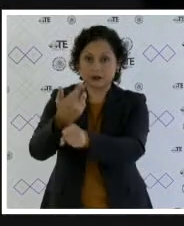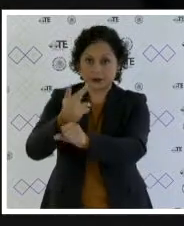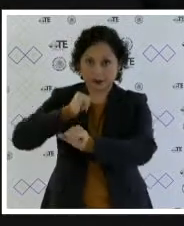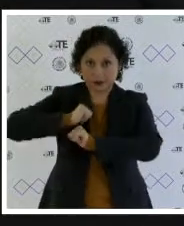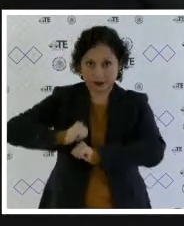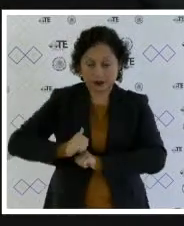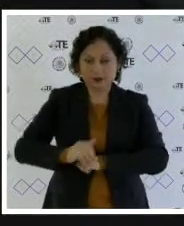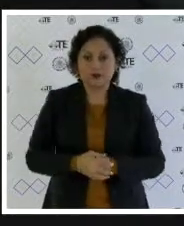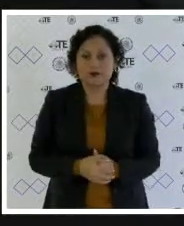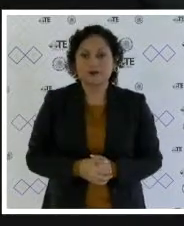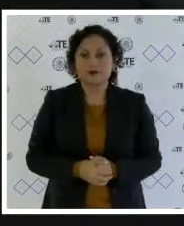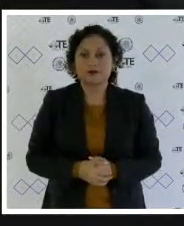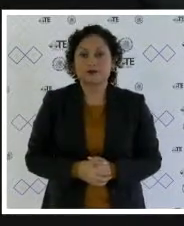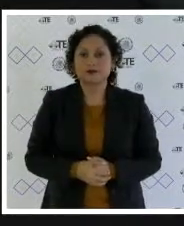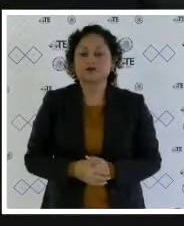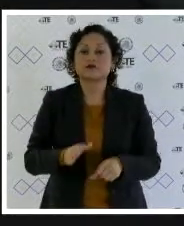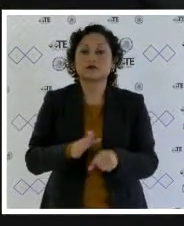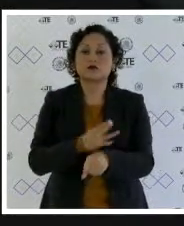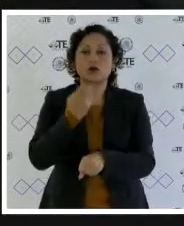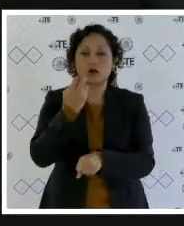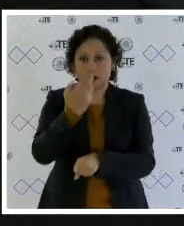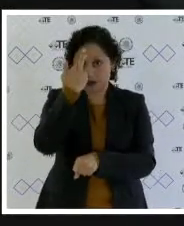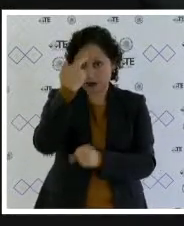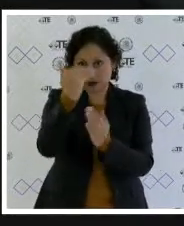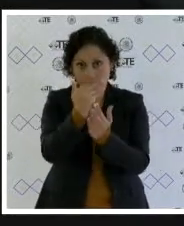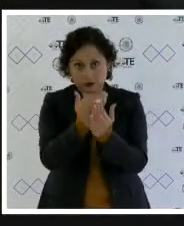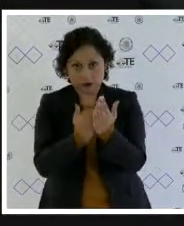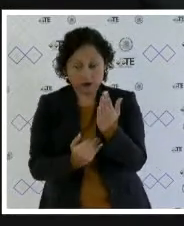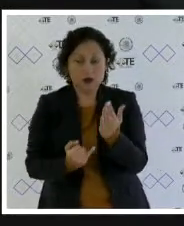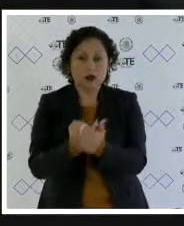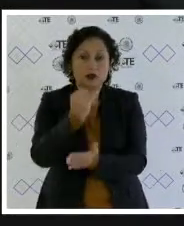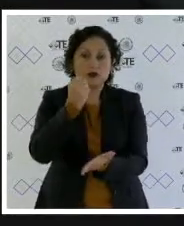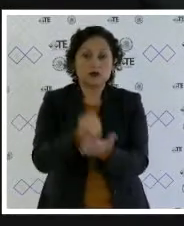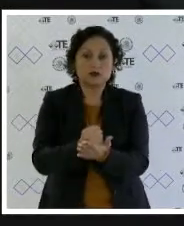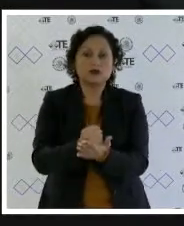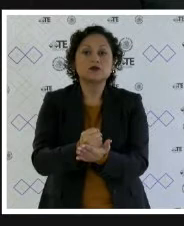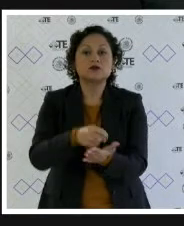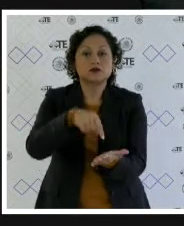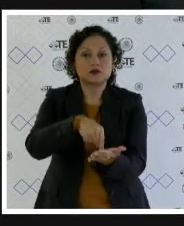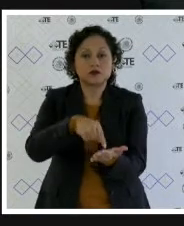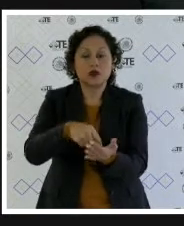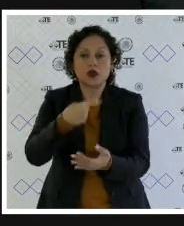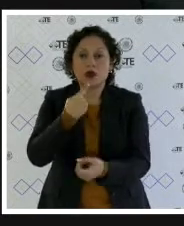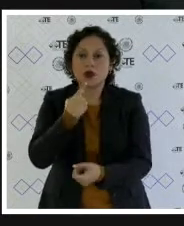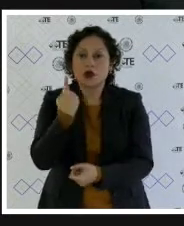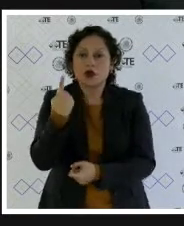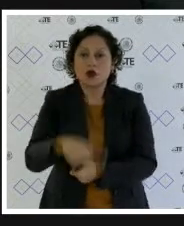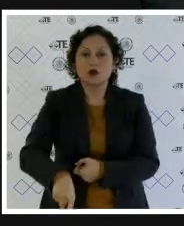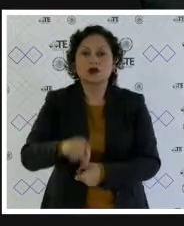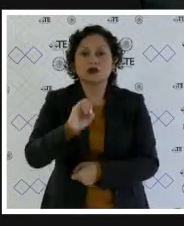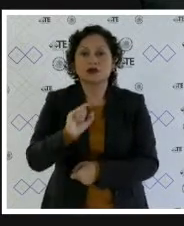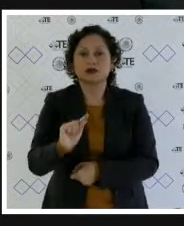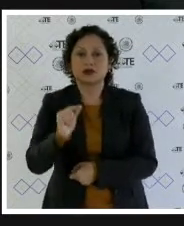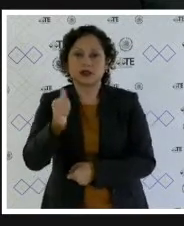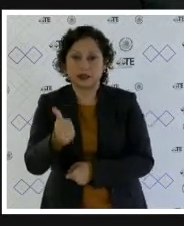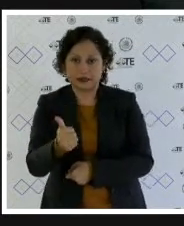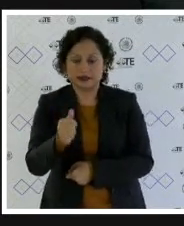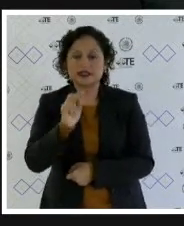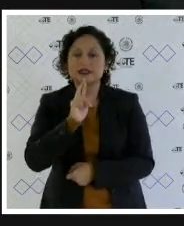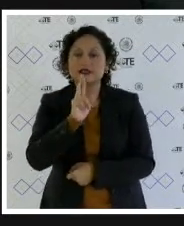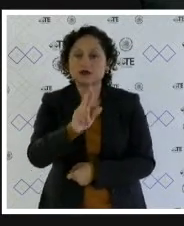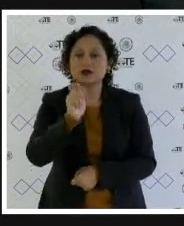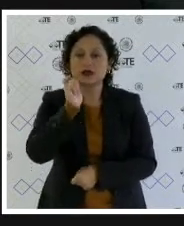consecuencia, y dado el sentido de la votación con que se ha dado cuenta, en el proyecto, en el juicio electoral 076, esencialmente se resuelve.